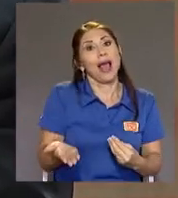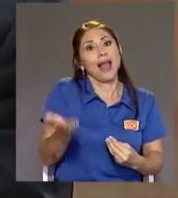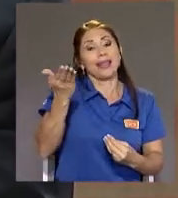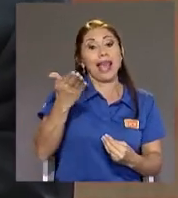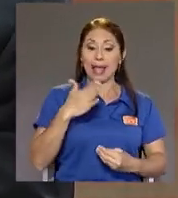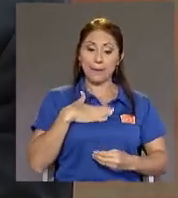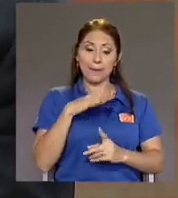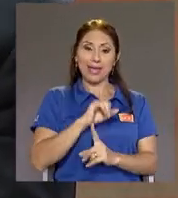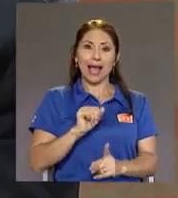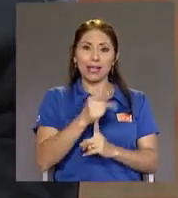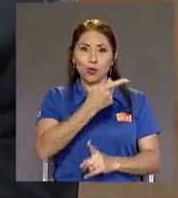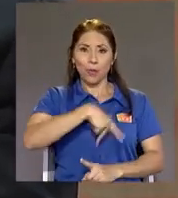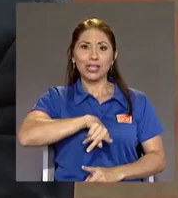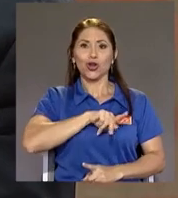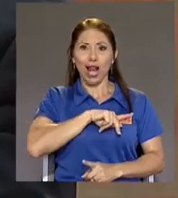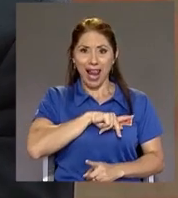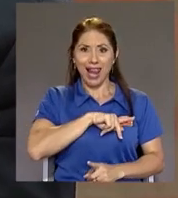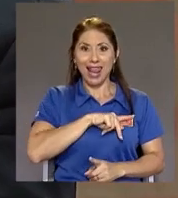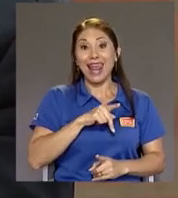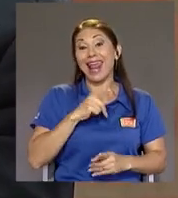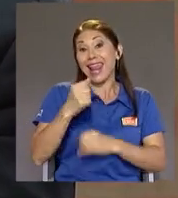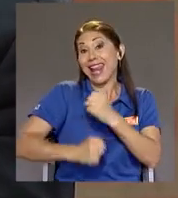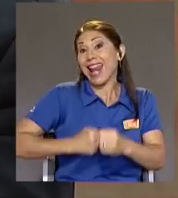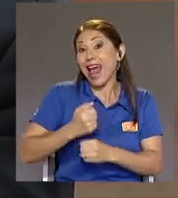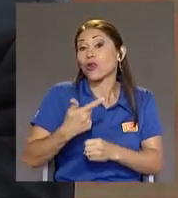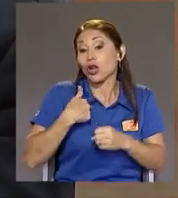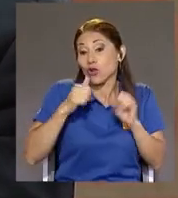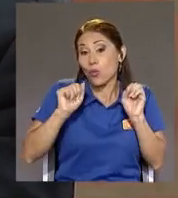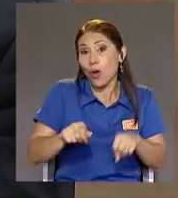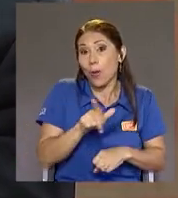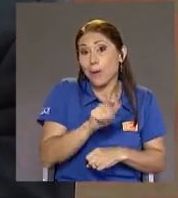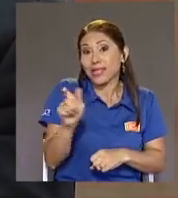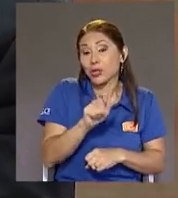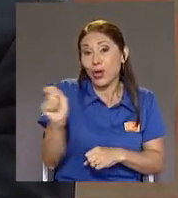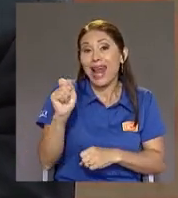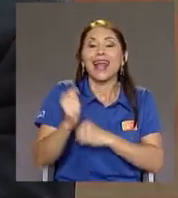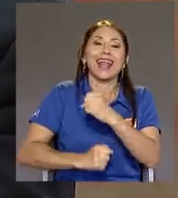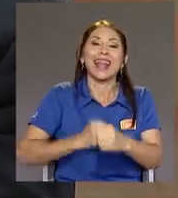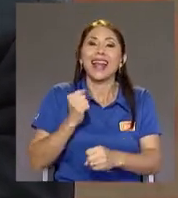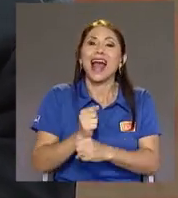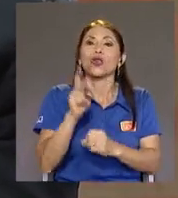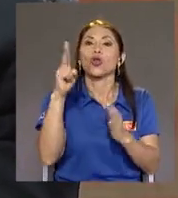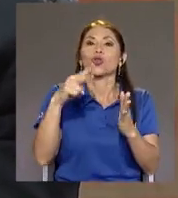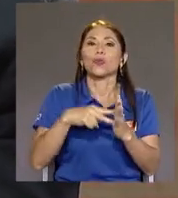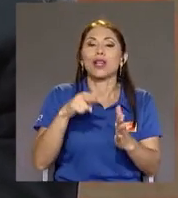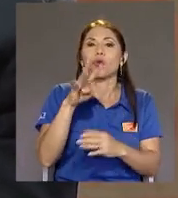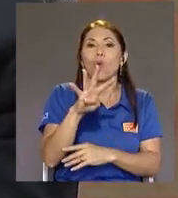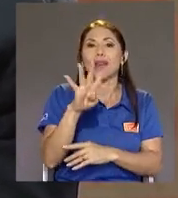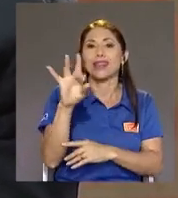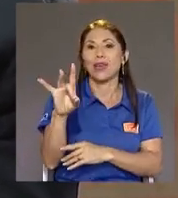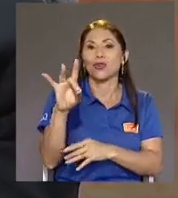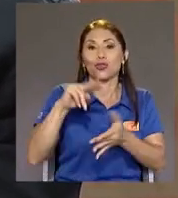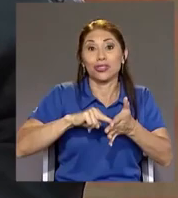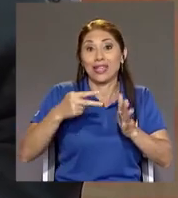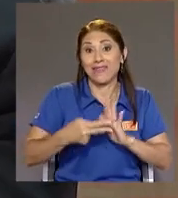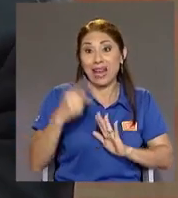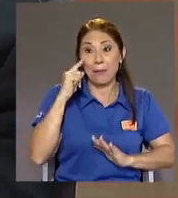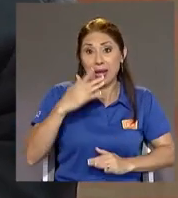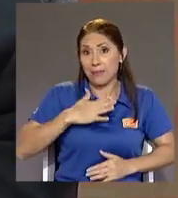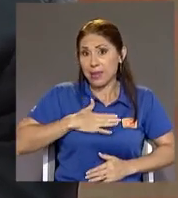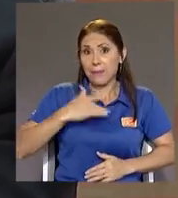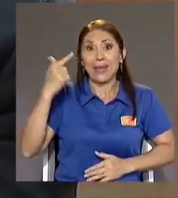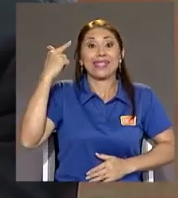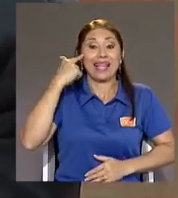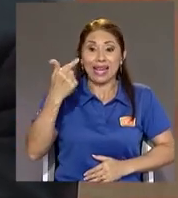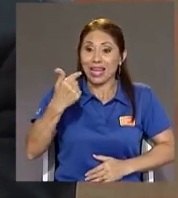El año en que yo me puedo Pensionar Es el año 2048 Entonces para mí Pensar que voy a